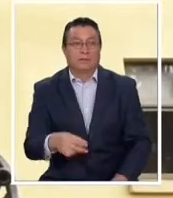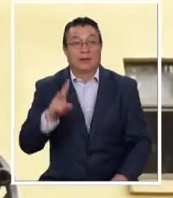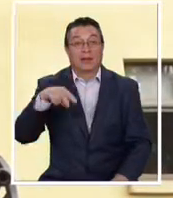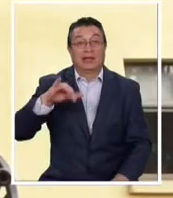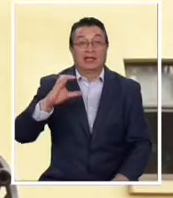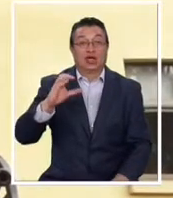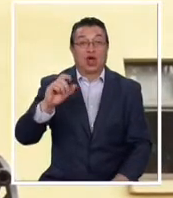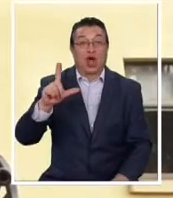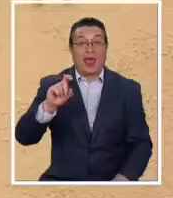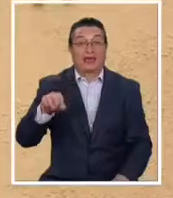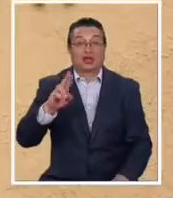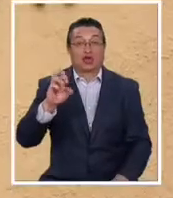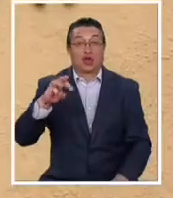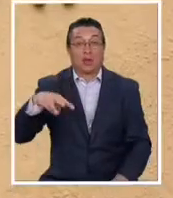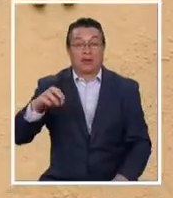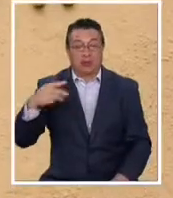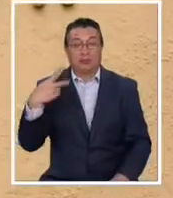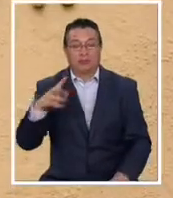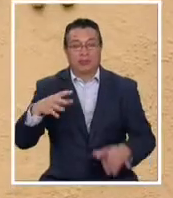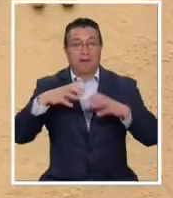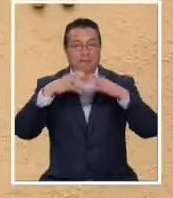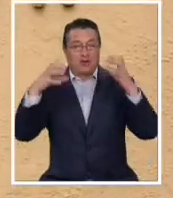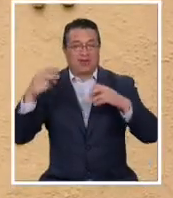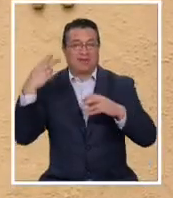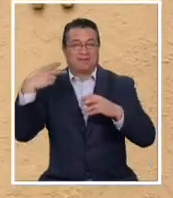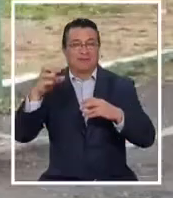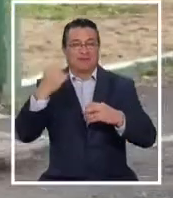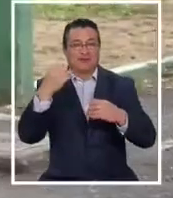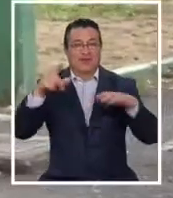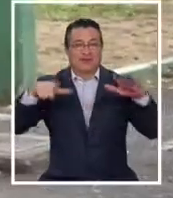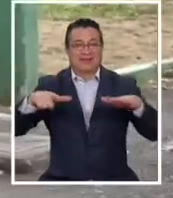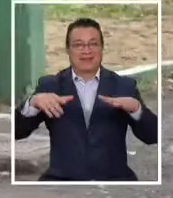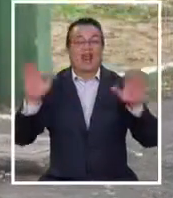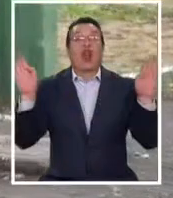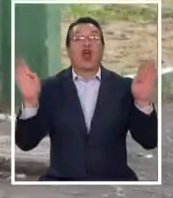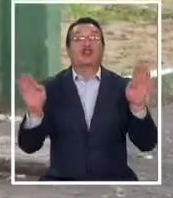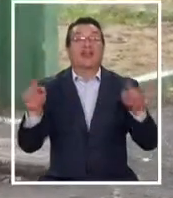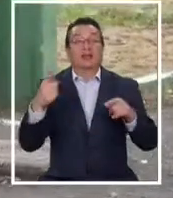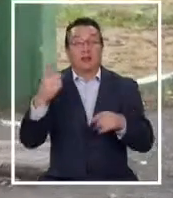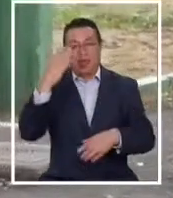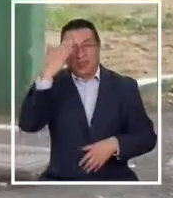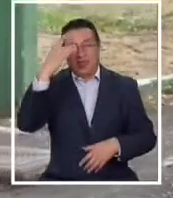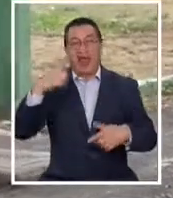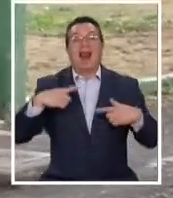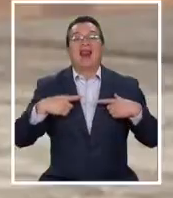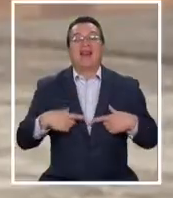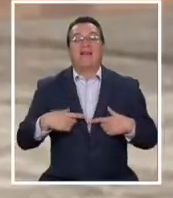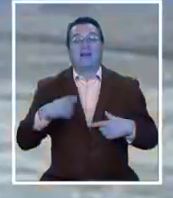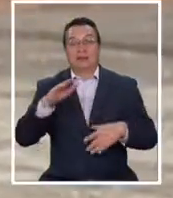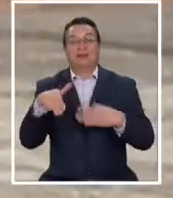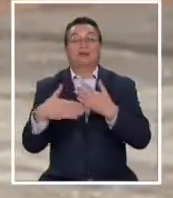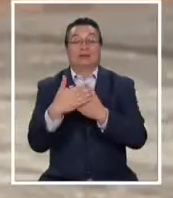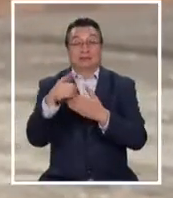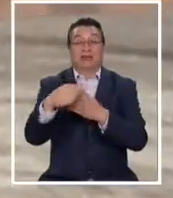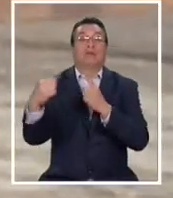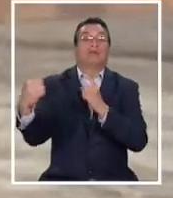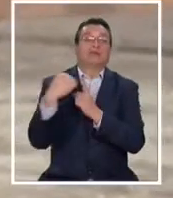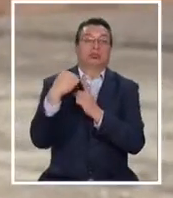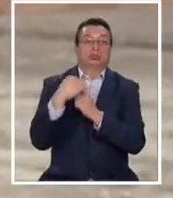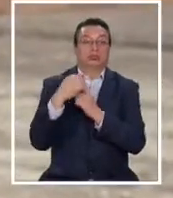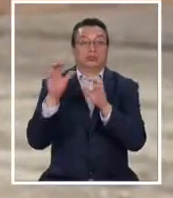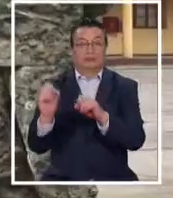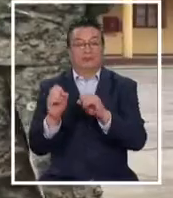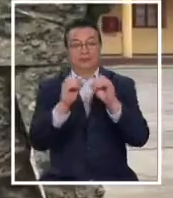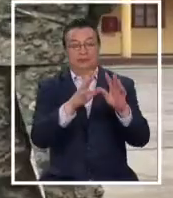Romero es soldado del destacamento de montaña número 17 de Los Ángeles. Se encontraba en su día libre la madrugada que sufrió la agresión. Fue